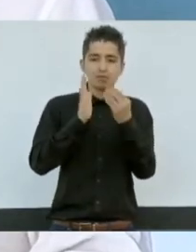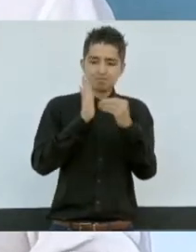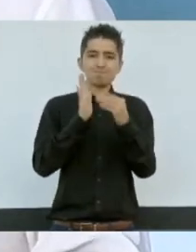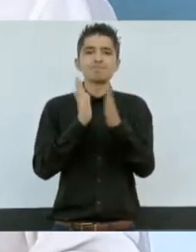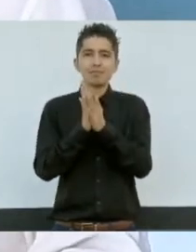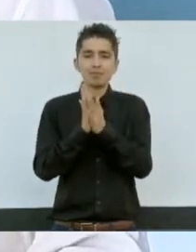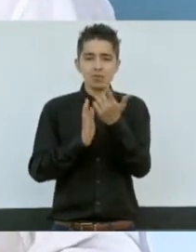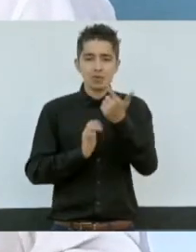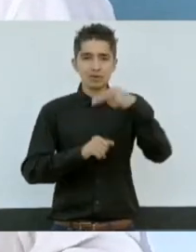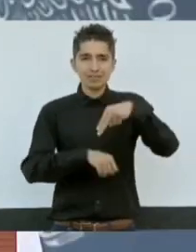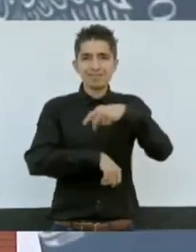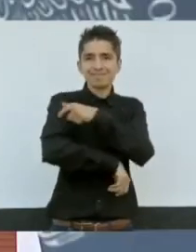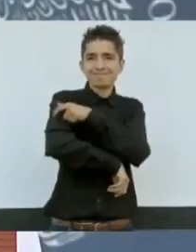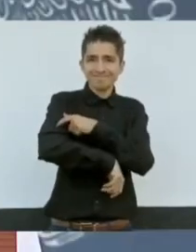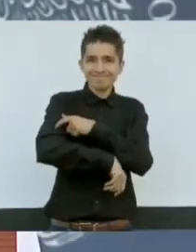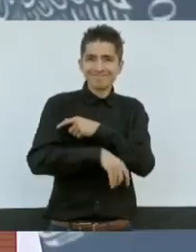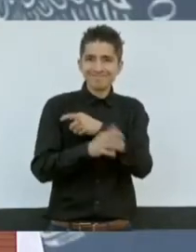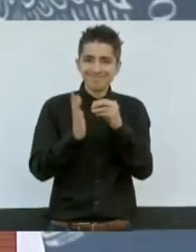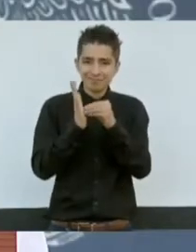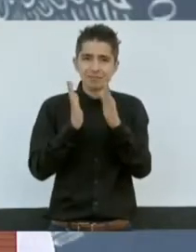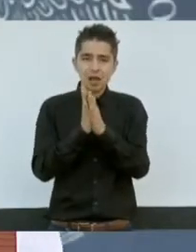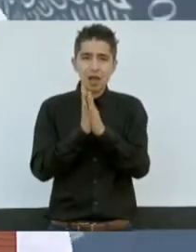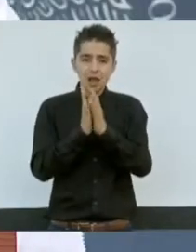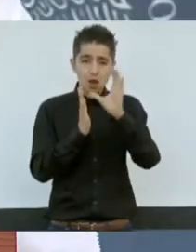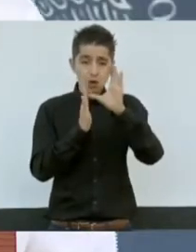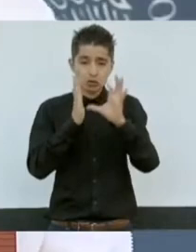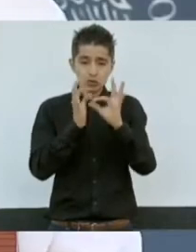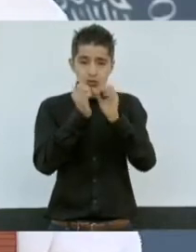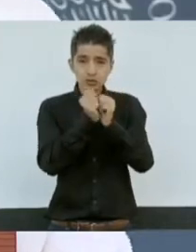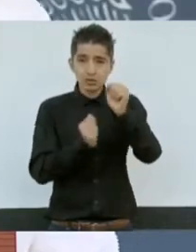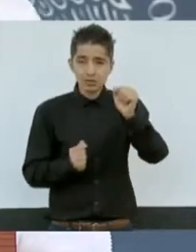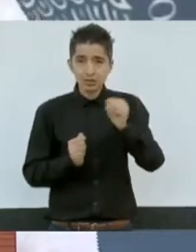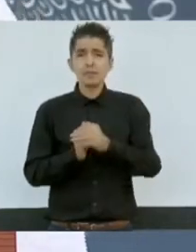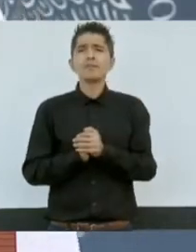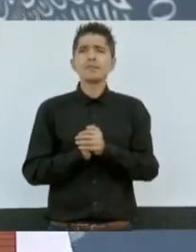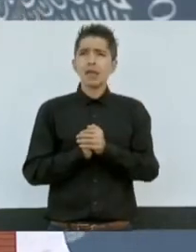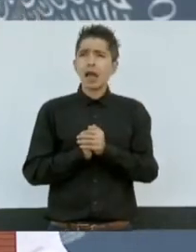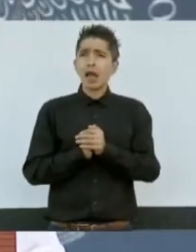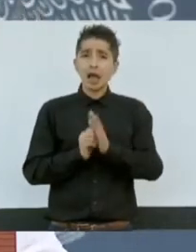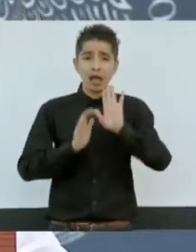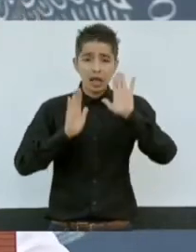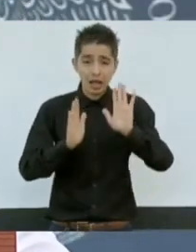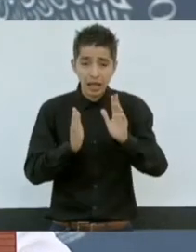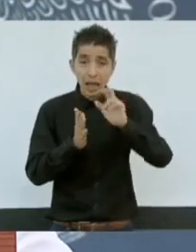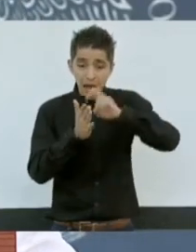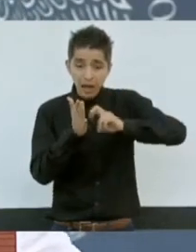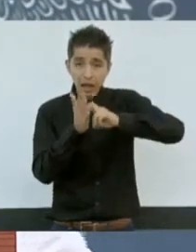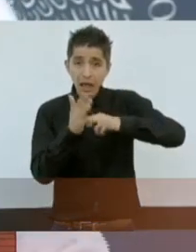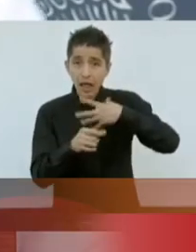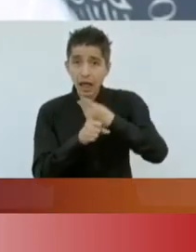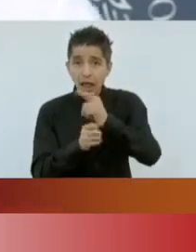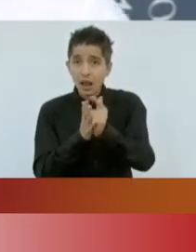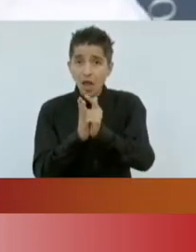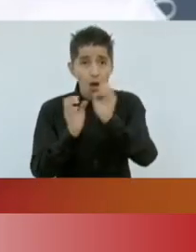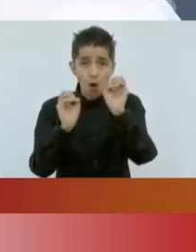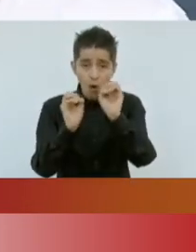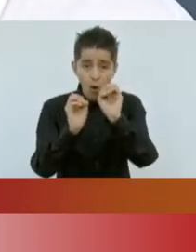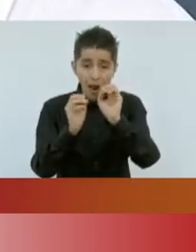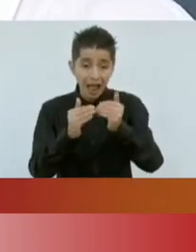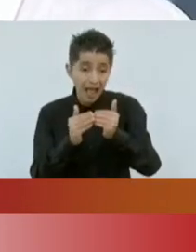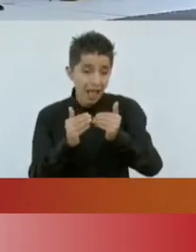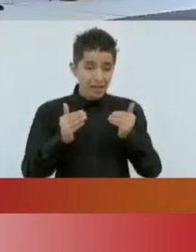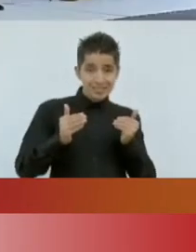La Constitución, antes de esa reforma, no